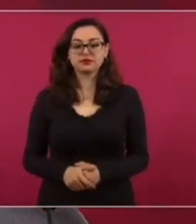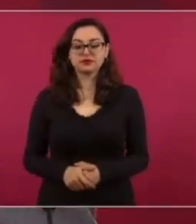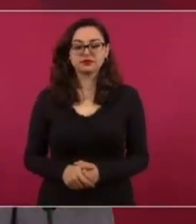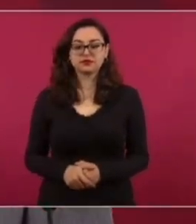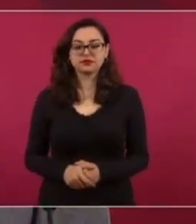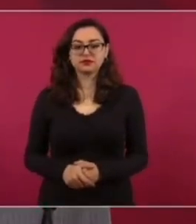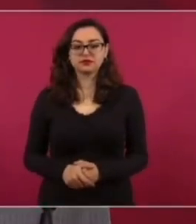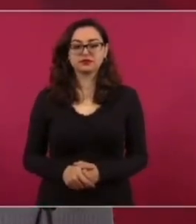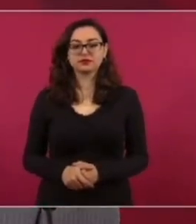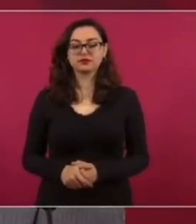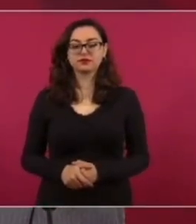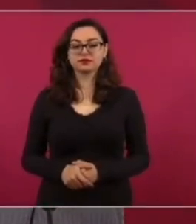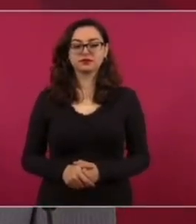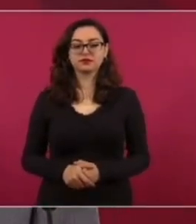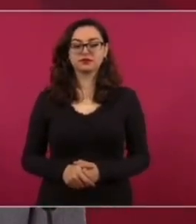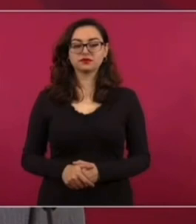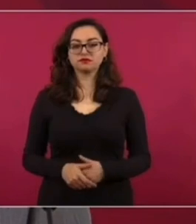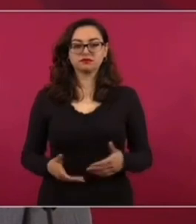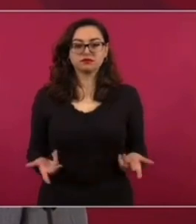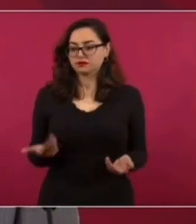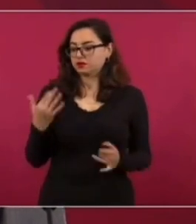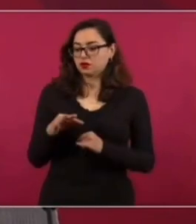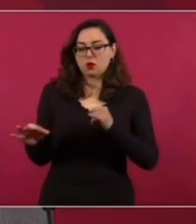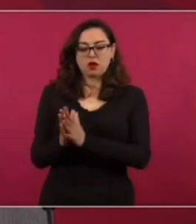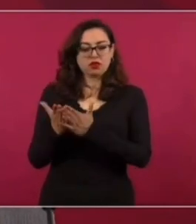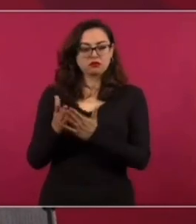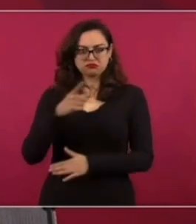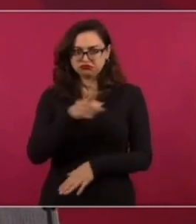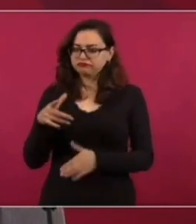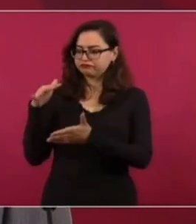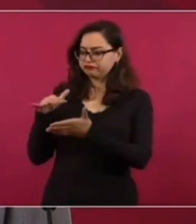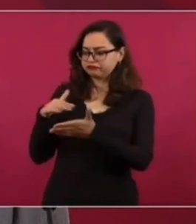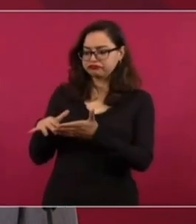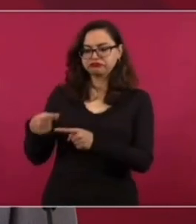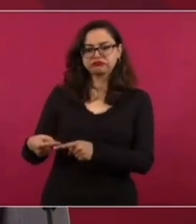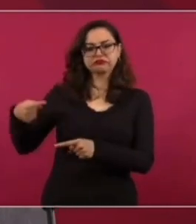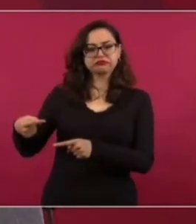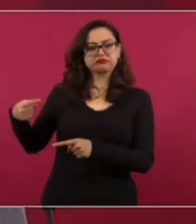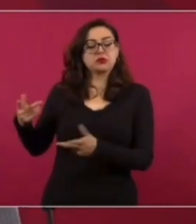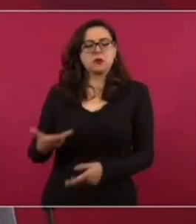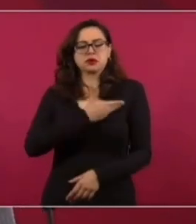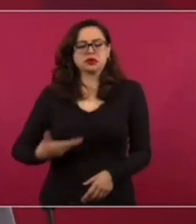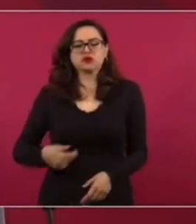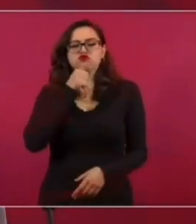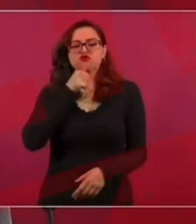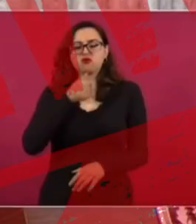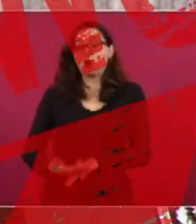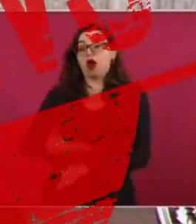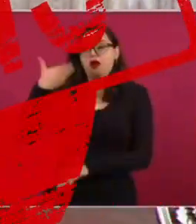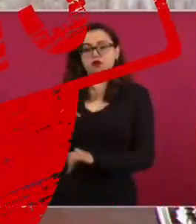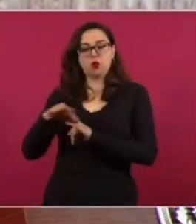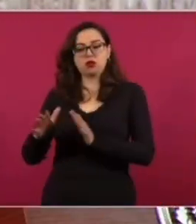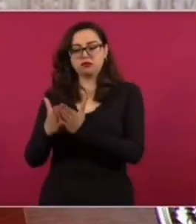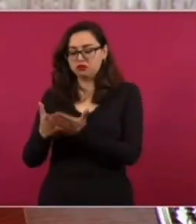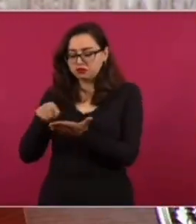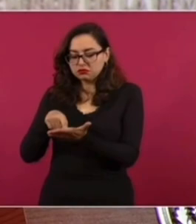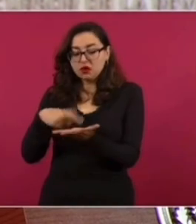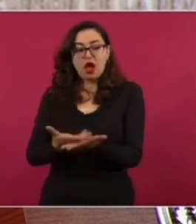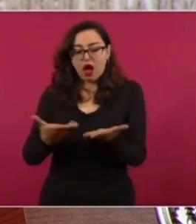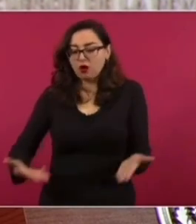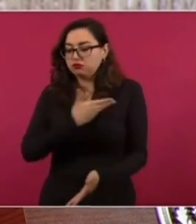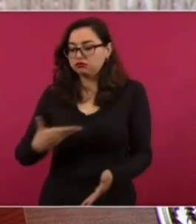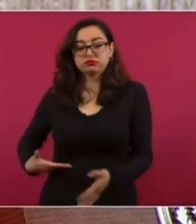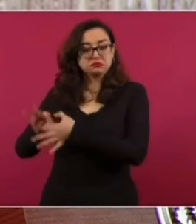revisan mi último libro, o antes de llegar a la presidencia, van a encontrar que lo que estamos haciendo